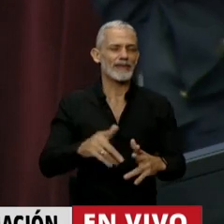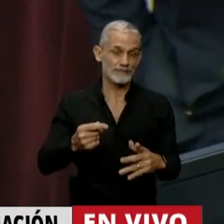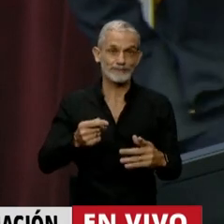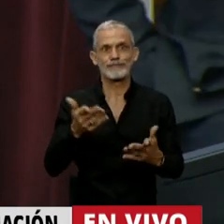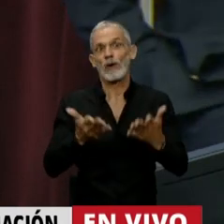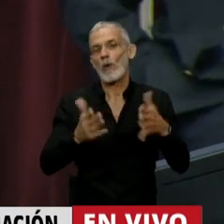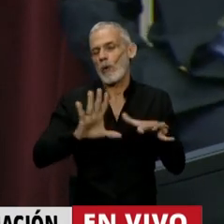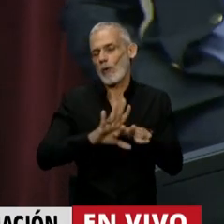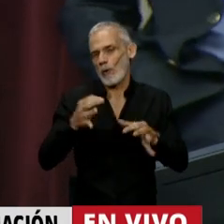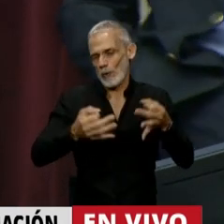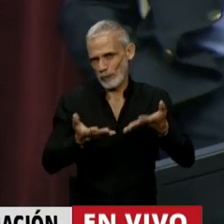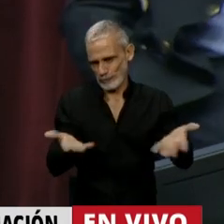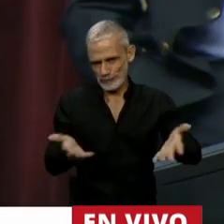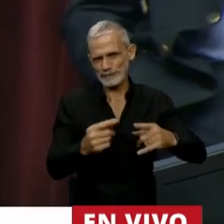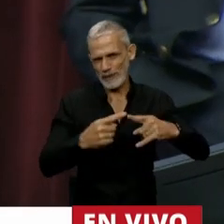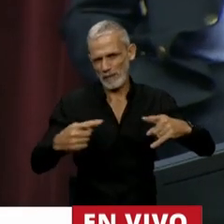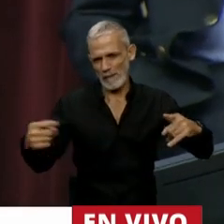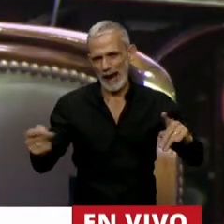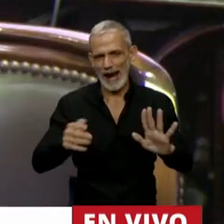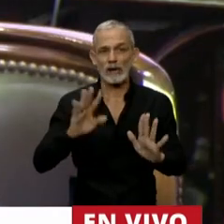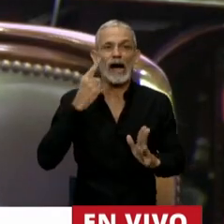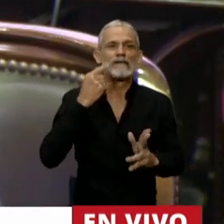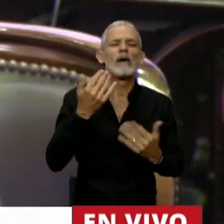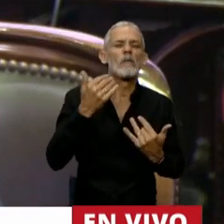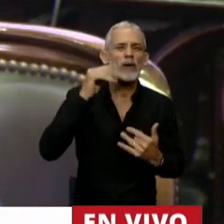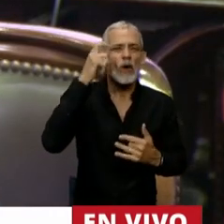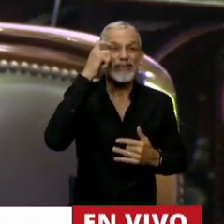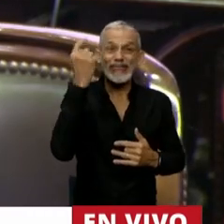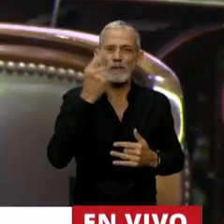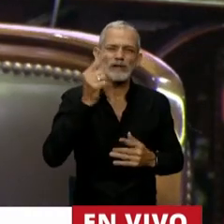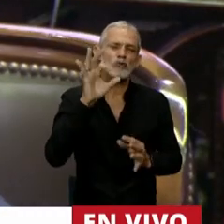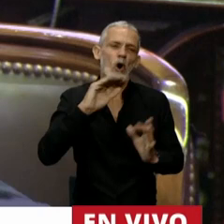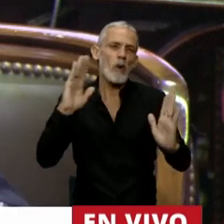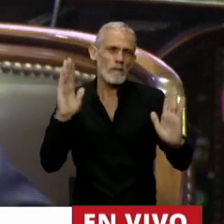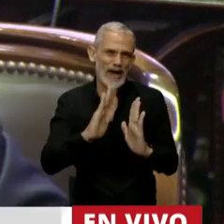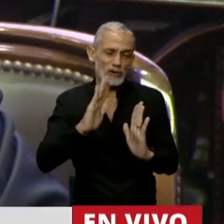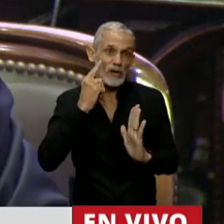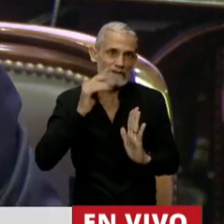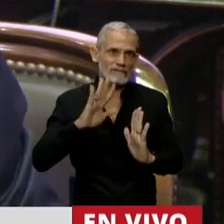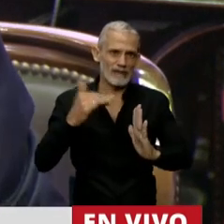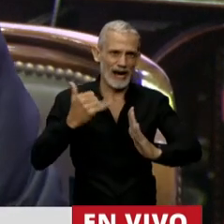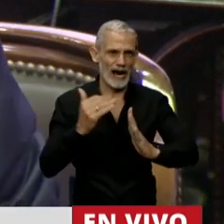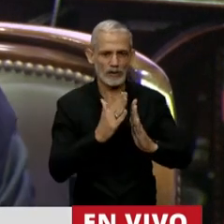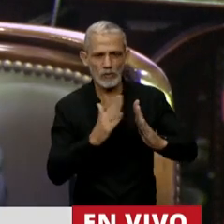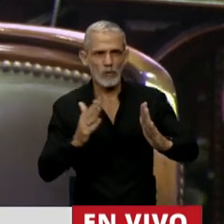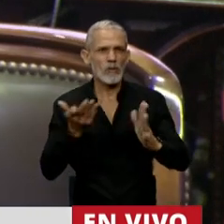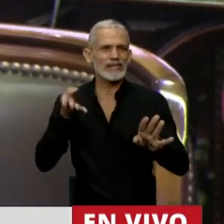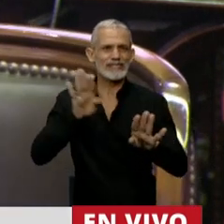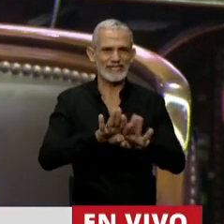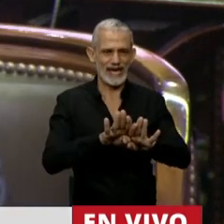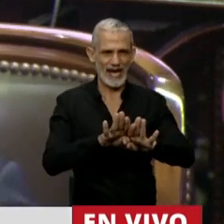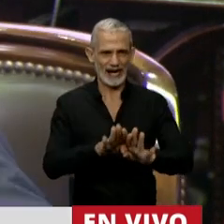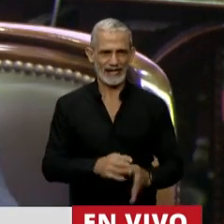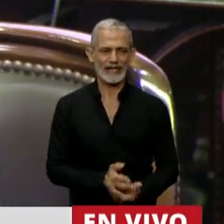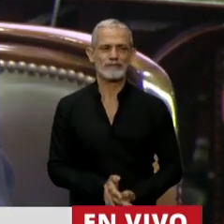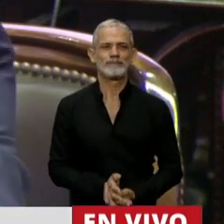justo. Espero poder circunscribirme a los 10 minutos o menos que tenemos como cierre de interbloque,